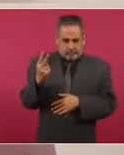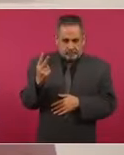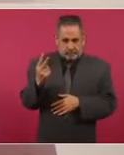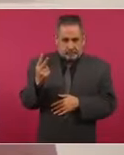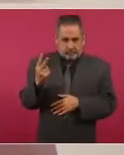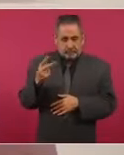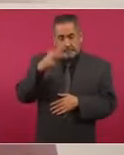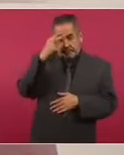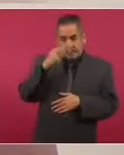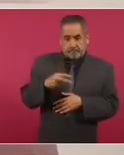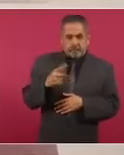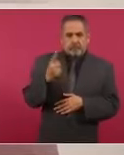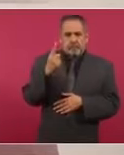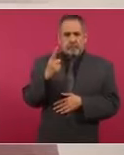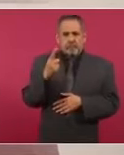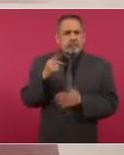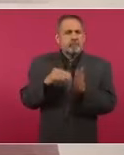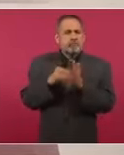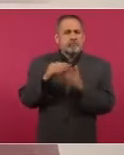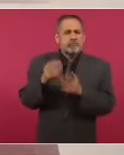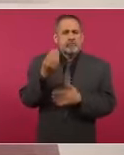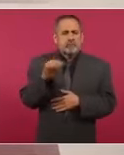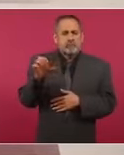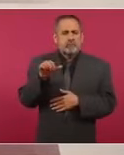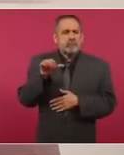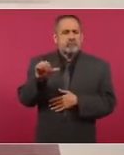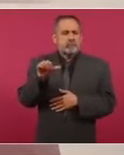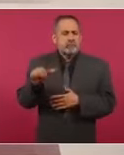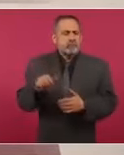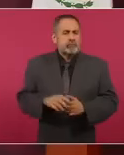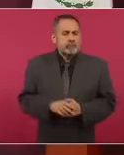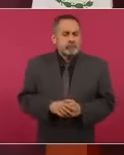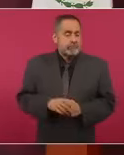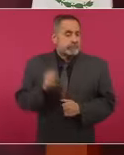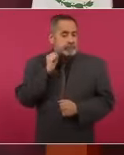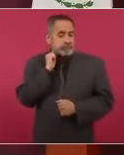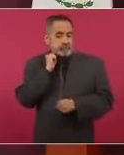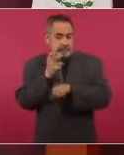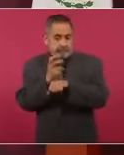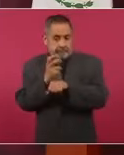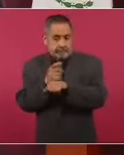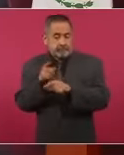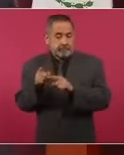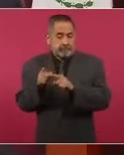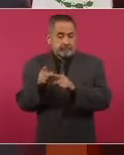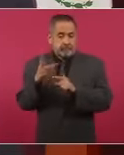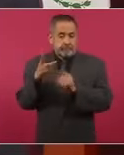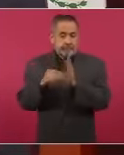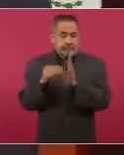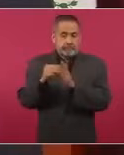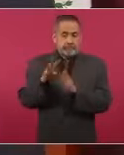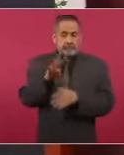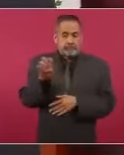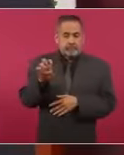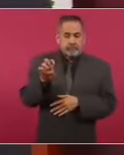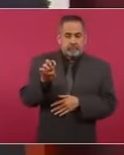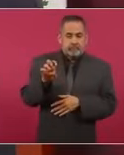en México un millón novecientos dieciséis, un senador en Estados Unidos tres millones